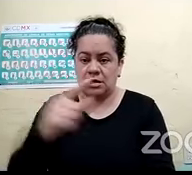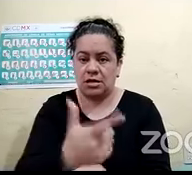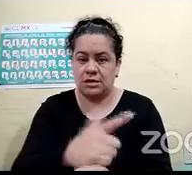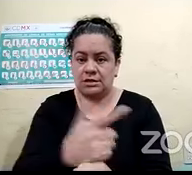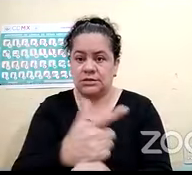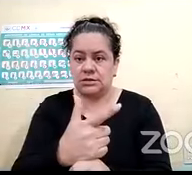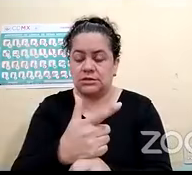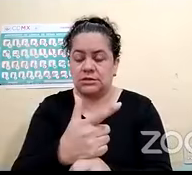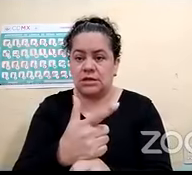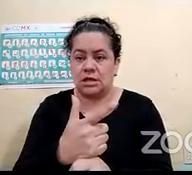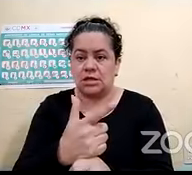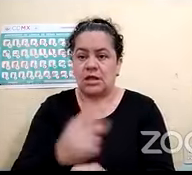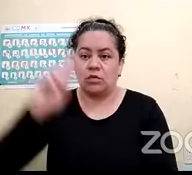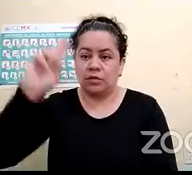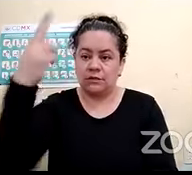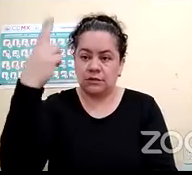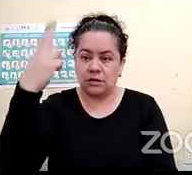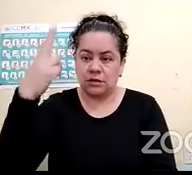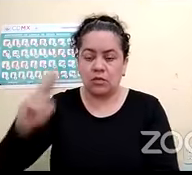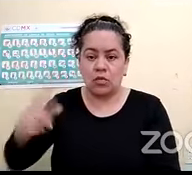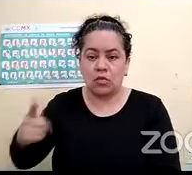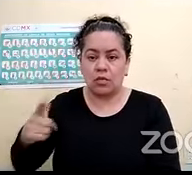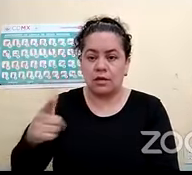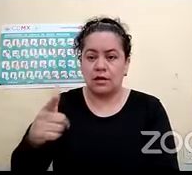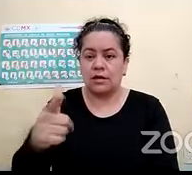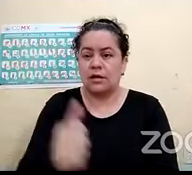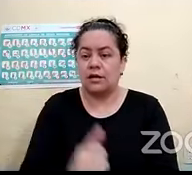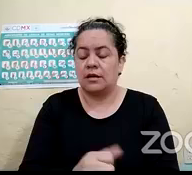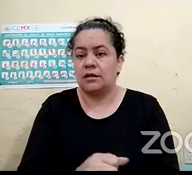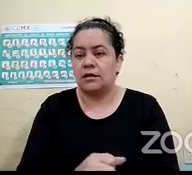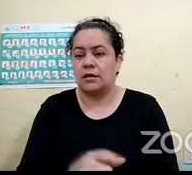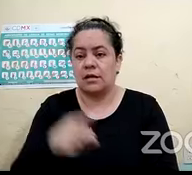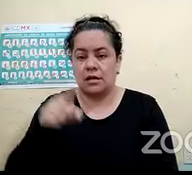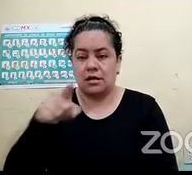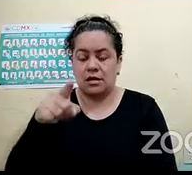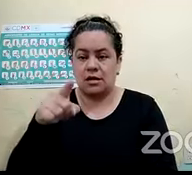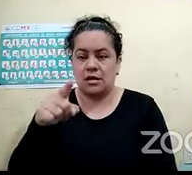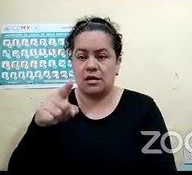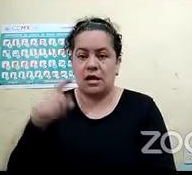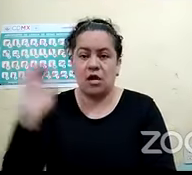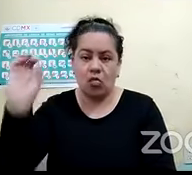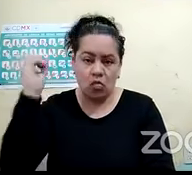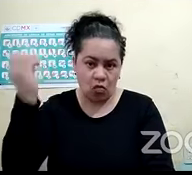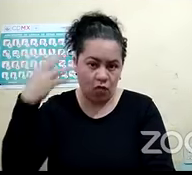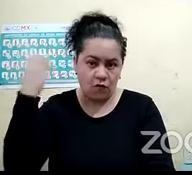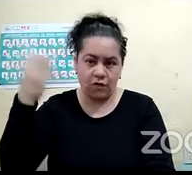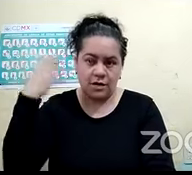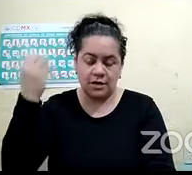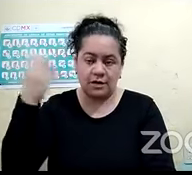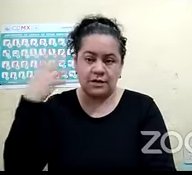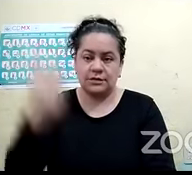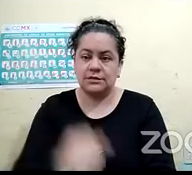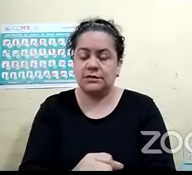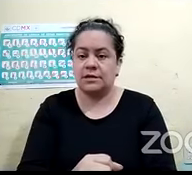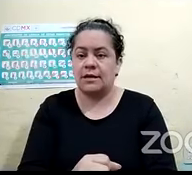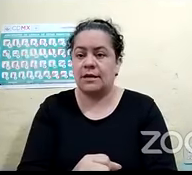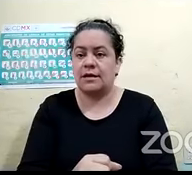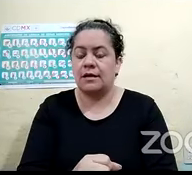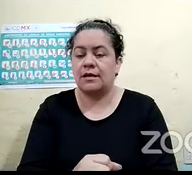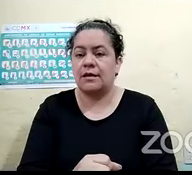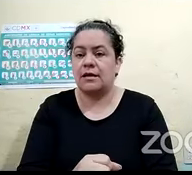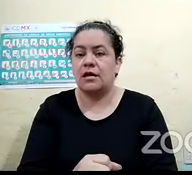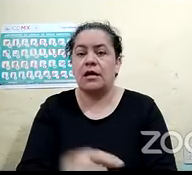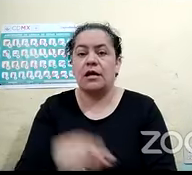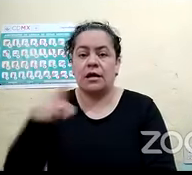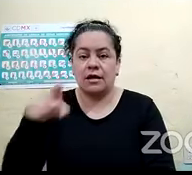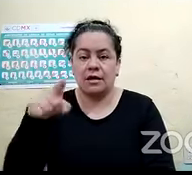Guadalajara. Es miembro y embajador de la Cámara Internacional de Conferencistas. Es miembro de la Federación Latinoamericana de Sordos Ciegos.